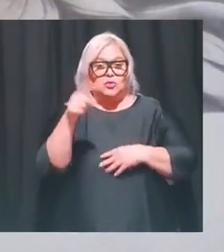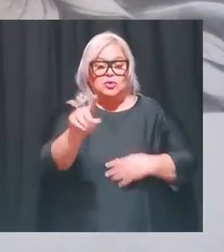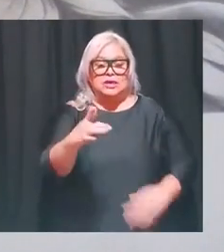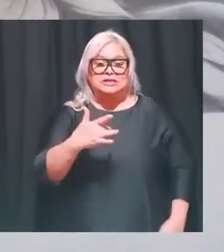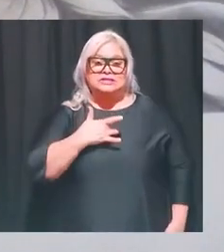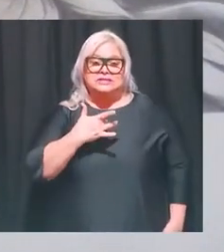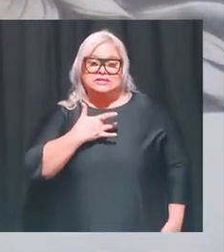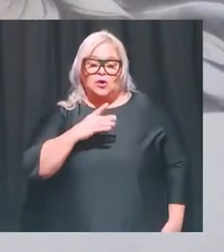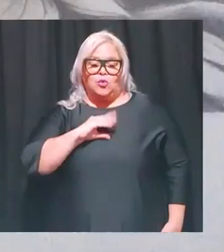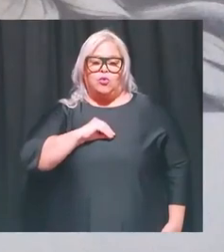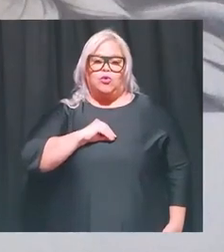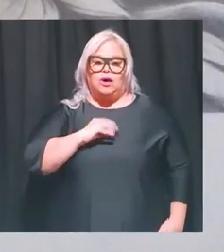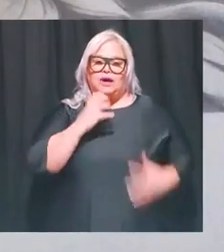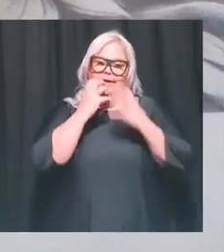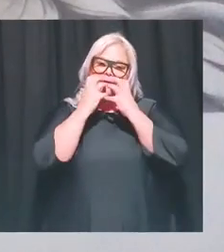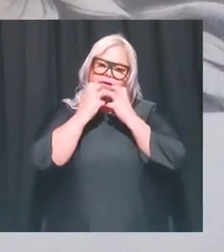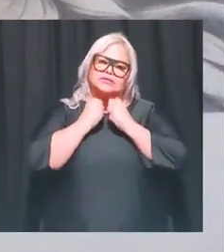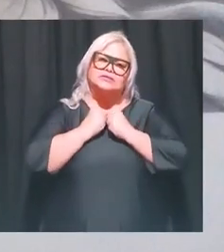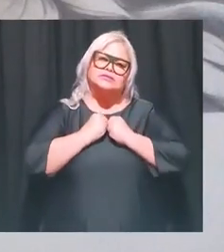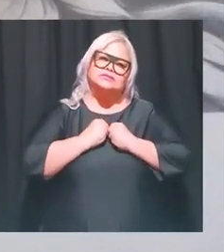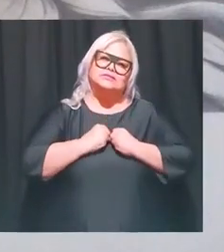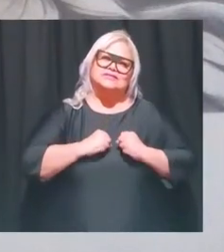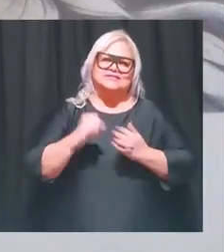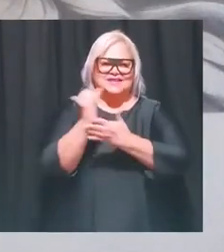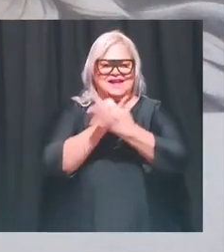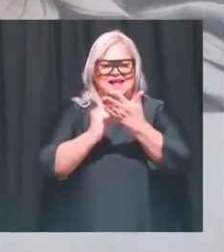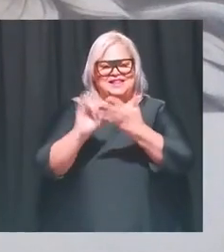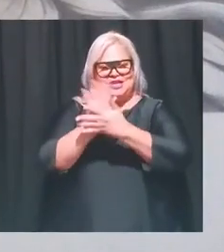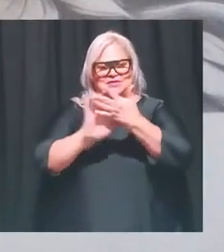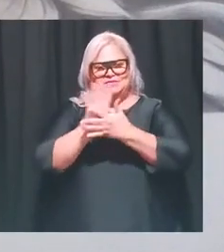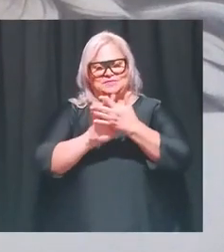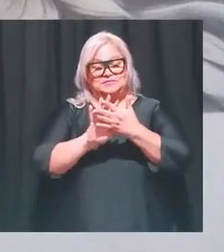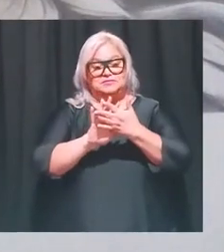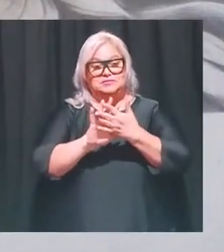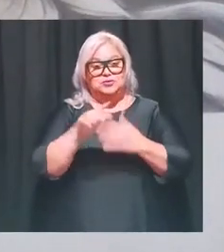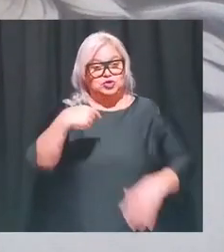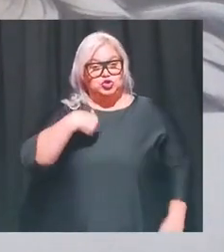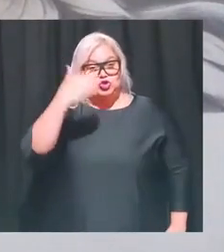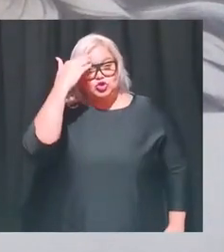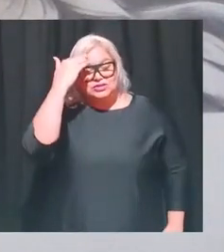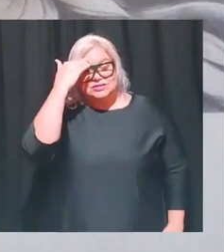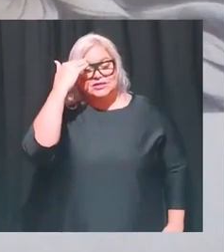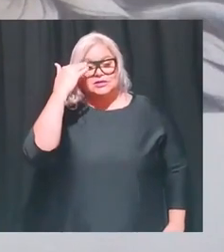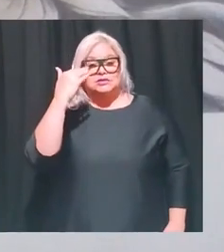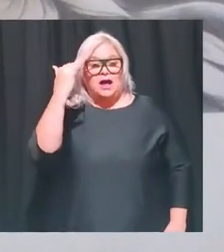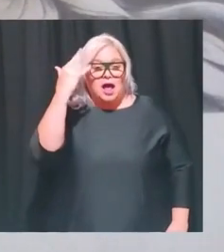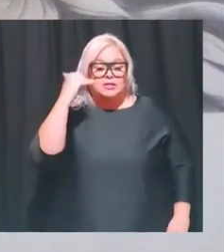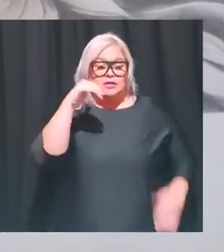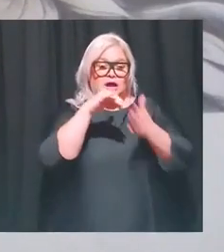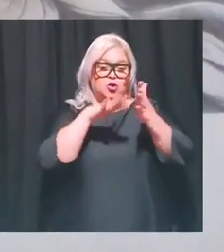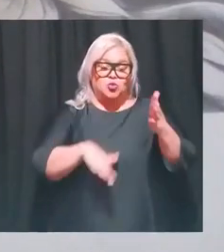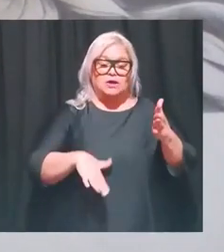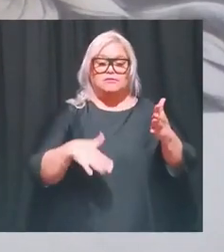que ahora van a apreciar el arte abstracto un poco más yo sí sé que pasados estudiantes hay estudiantes que yo he tenido